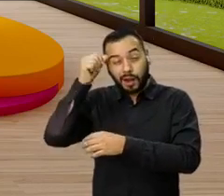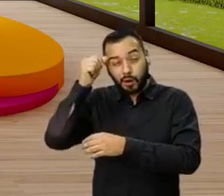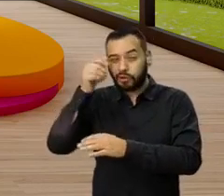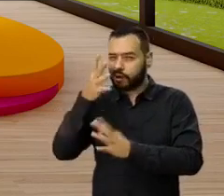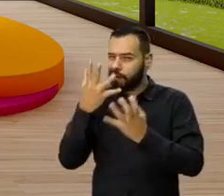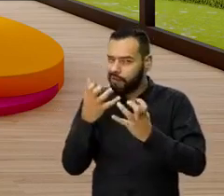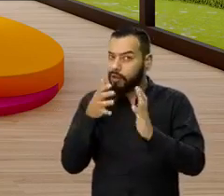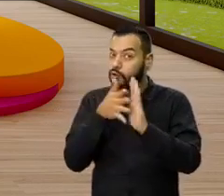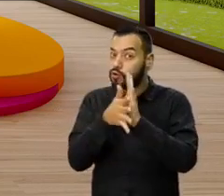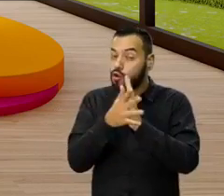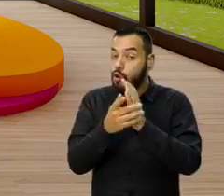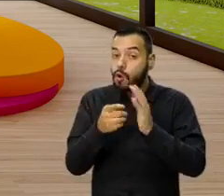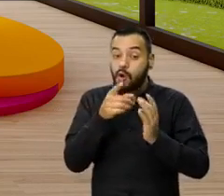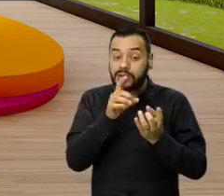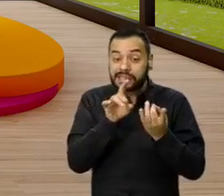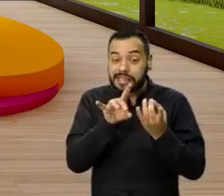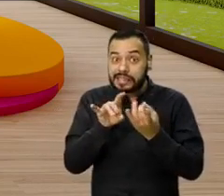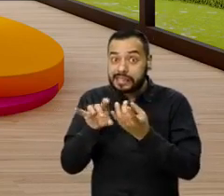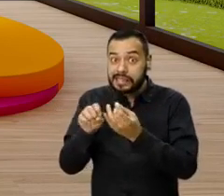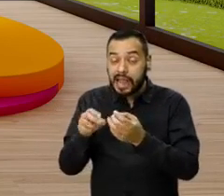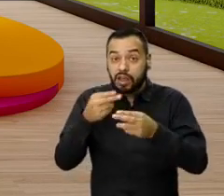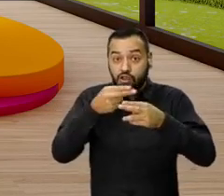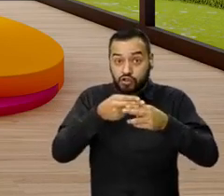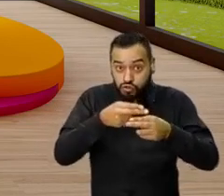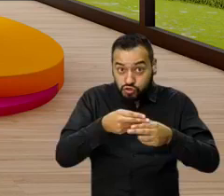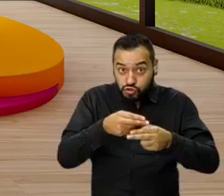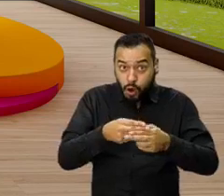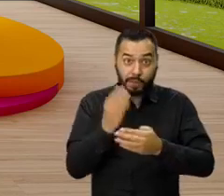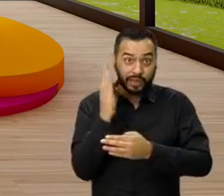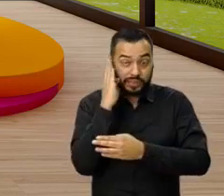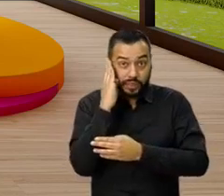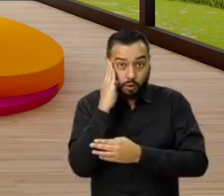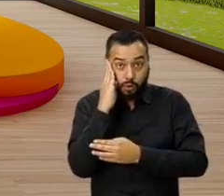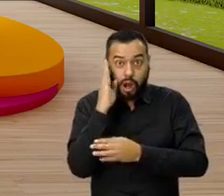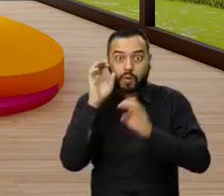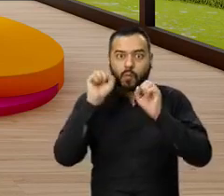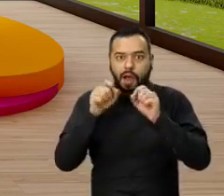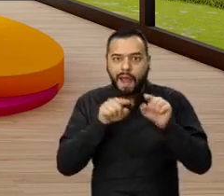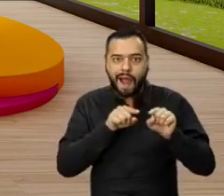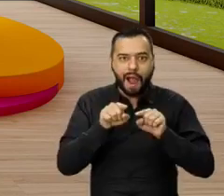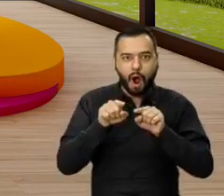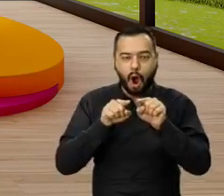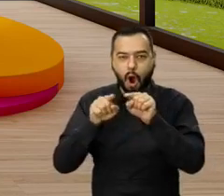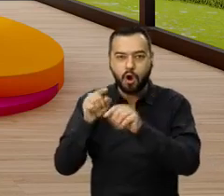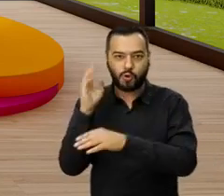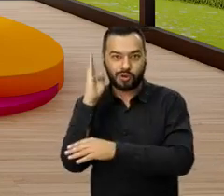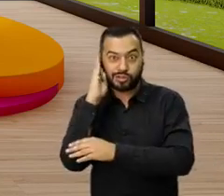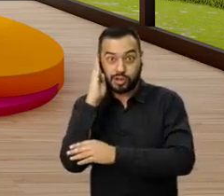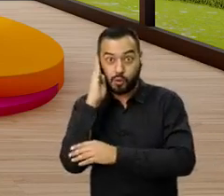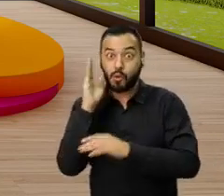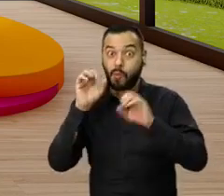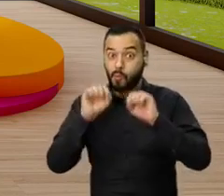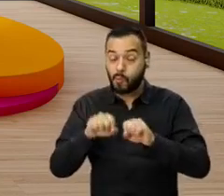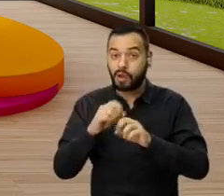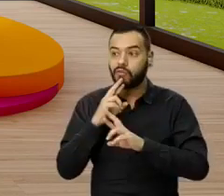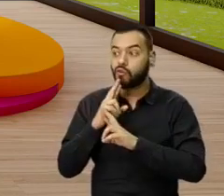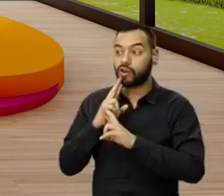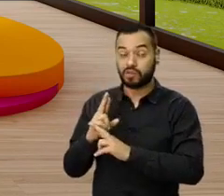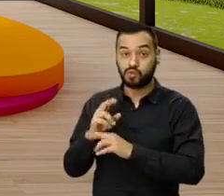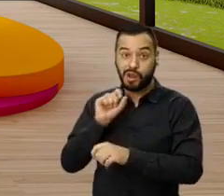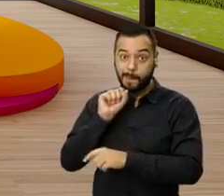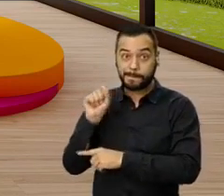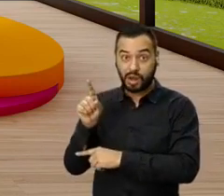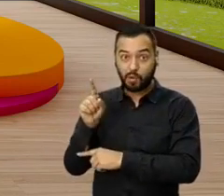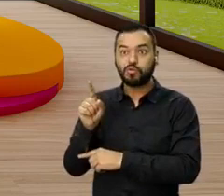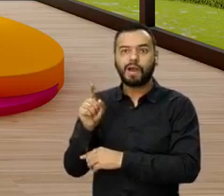si registran sus datos en el chat, pues van a poder recibir la llamada de Compensar y responder acertadamente a una pregunta